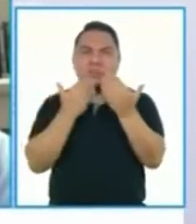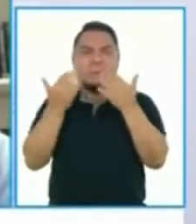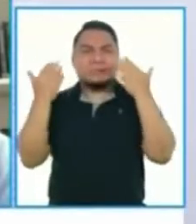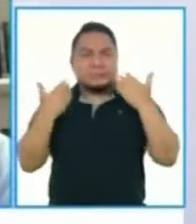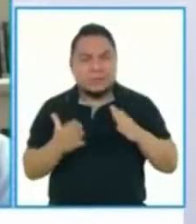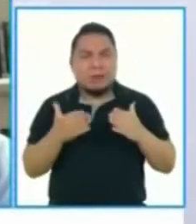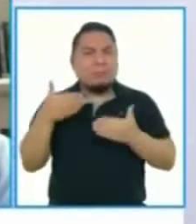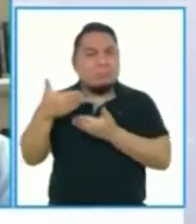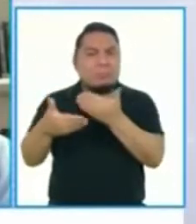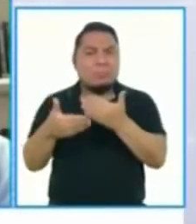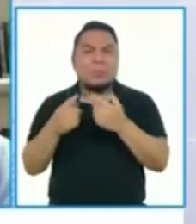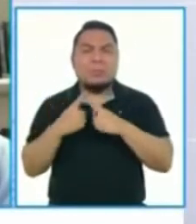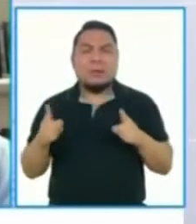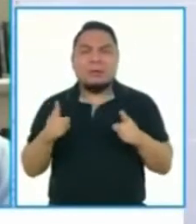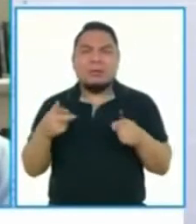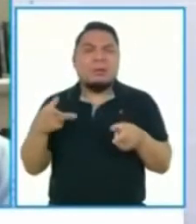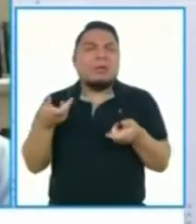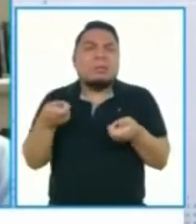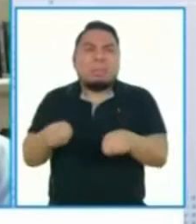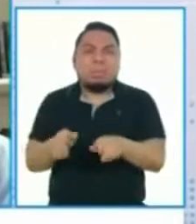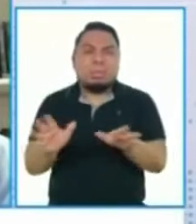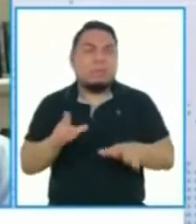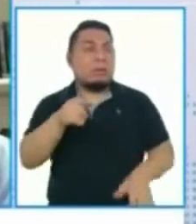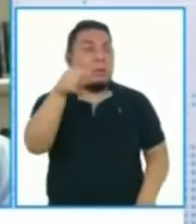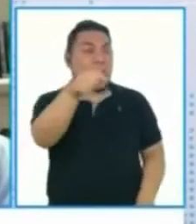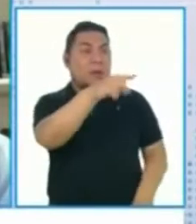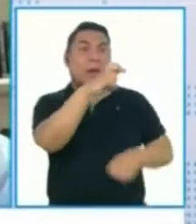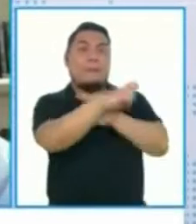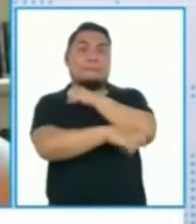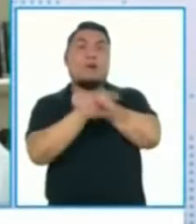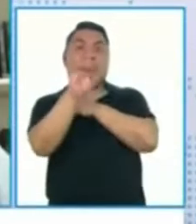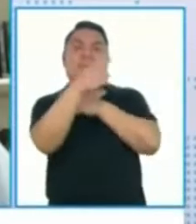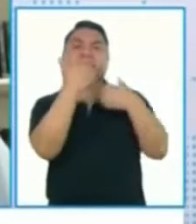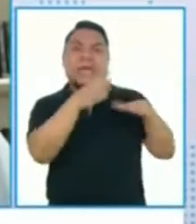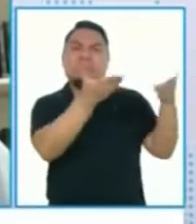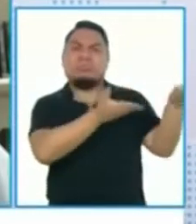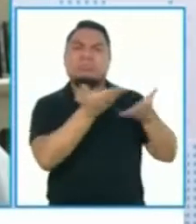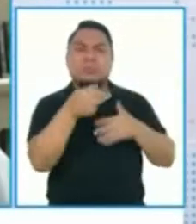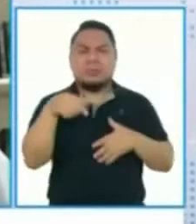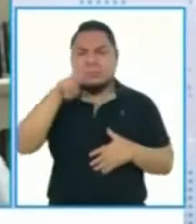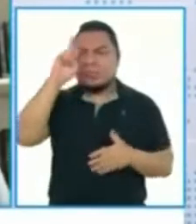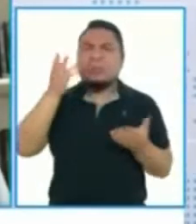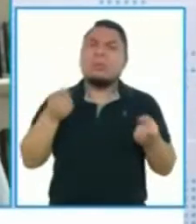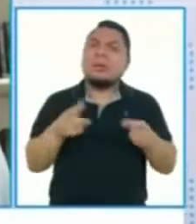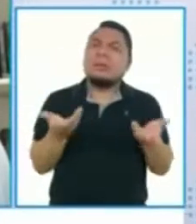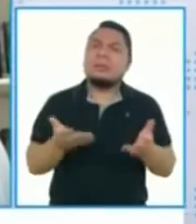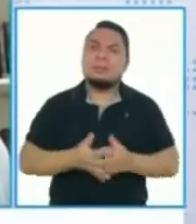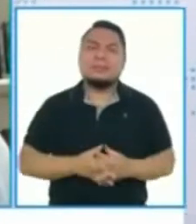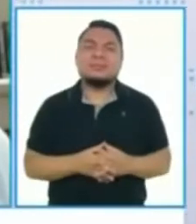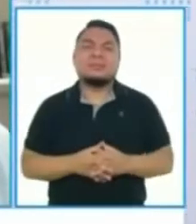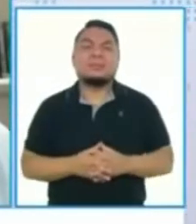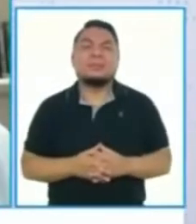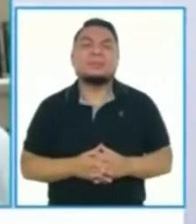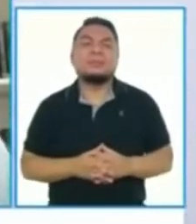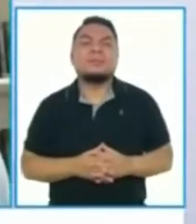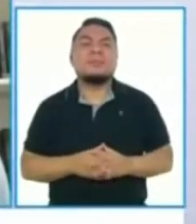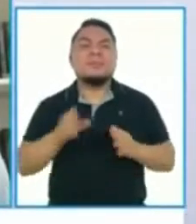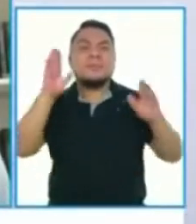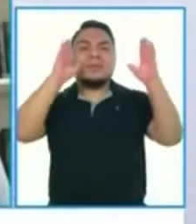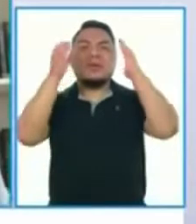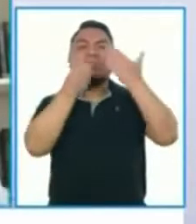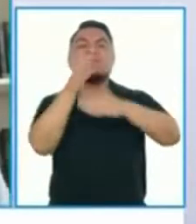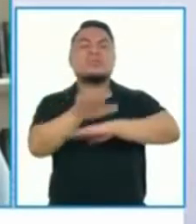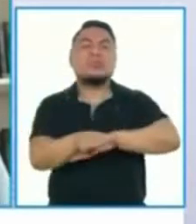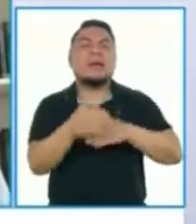a diferencia de otros países de la región, el Perú no tiene una fecha exacta. Muy buenas tardes,